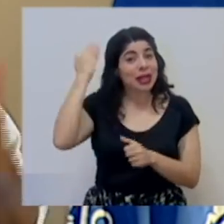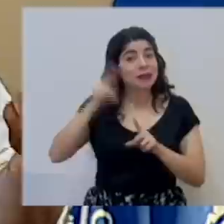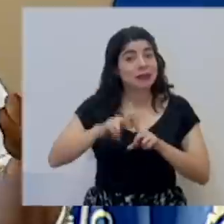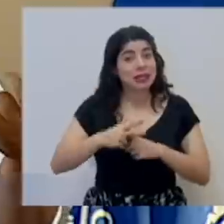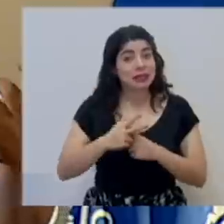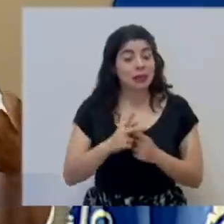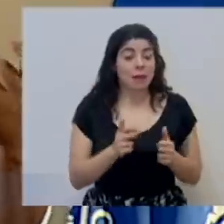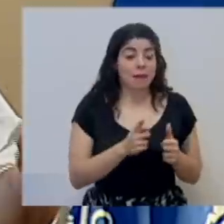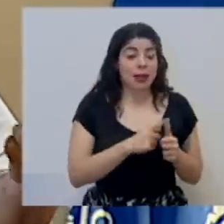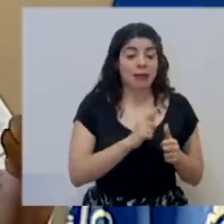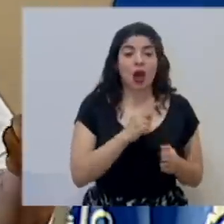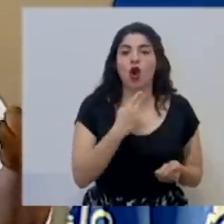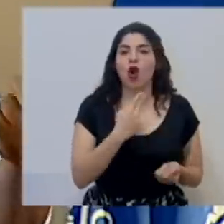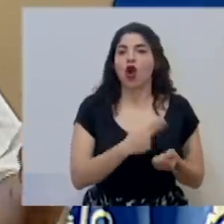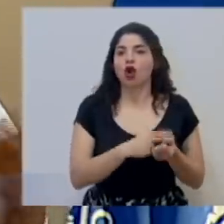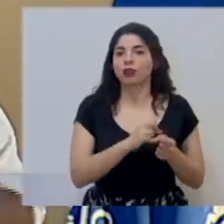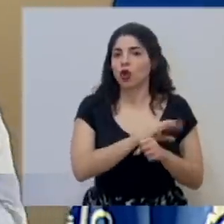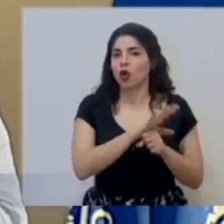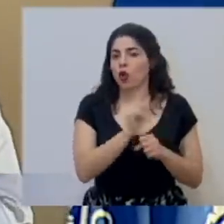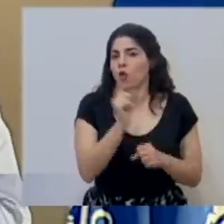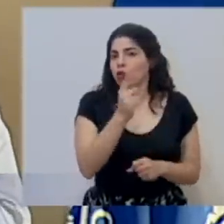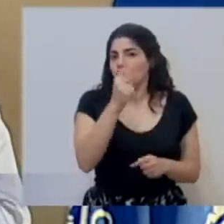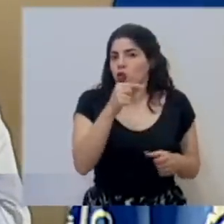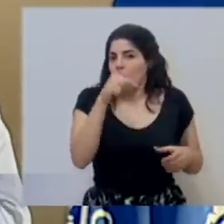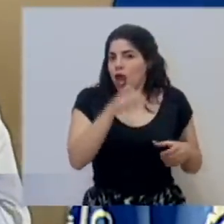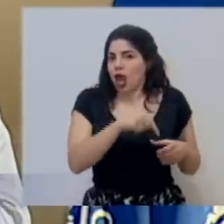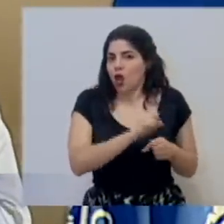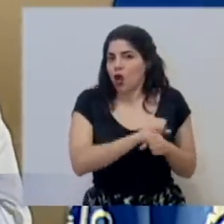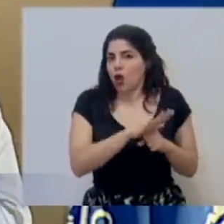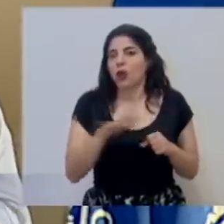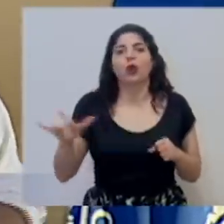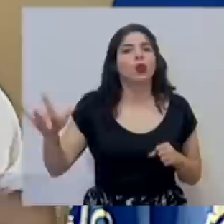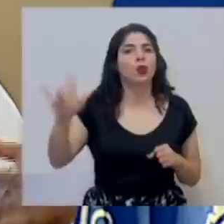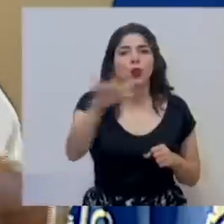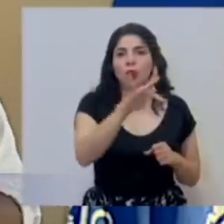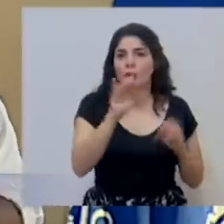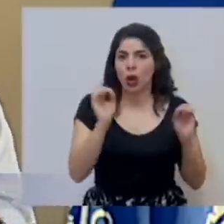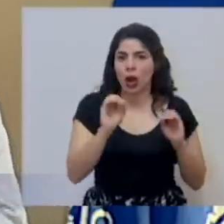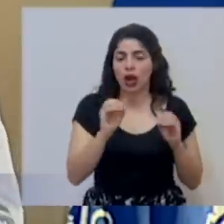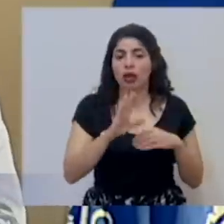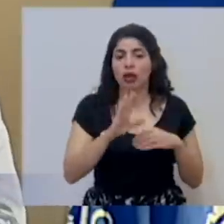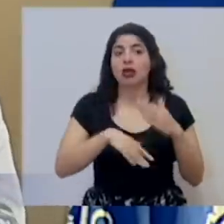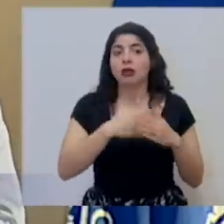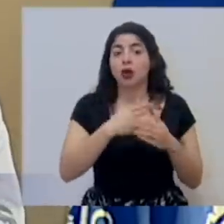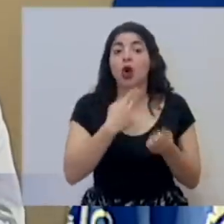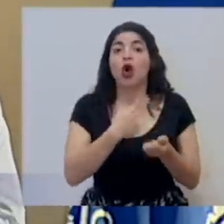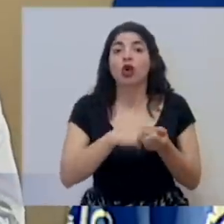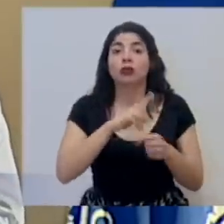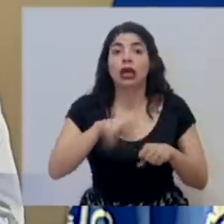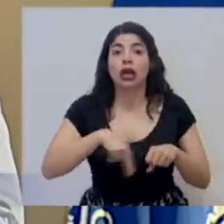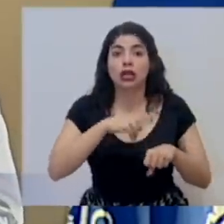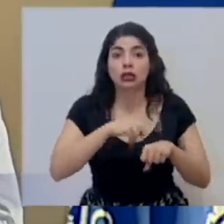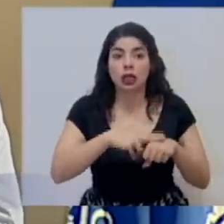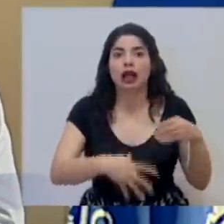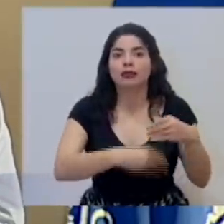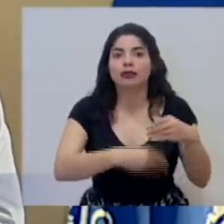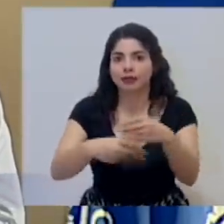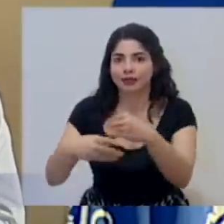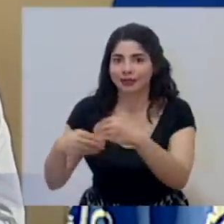dijimos, primero el SEACO iba a ser el centro donde solamente se iban a manejar pacientes con COVID, después hospitales nacionales,